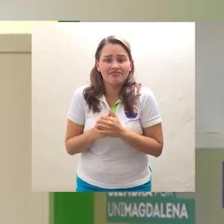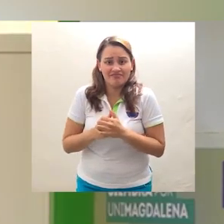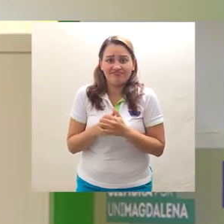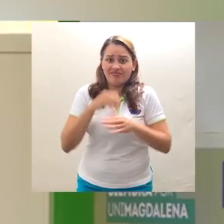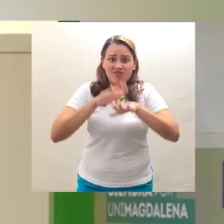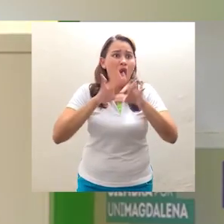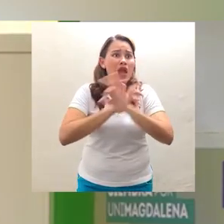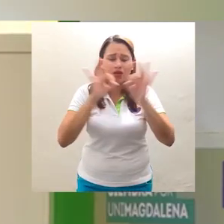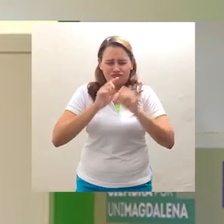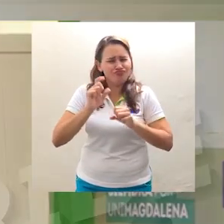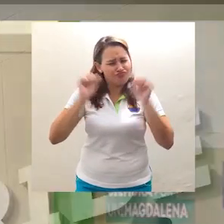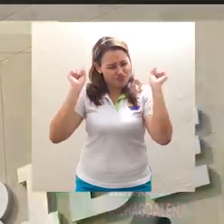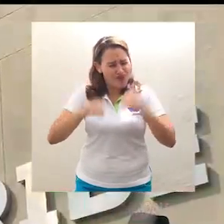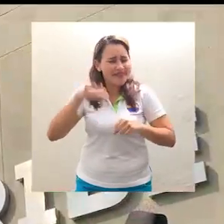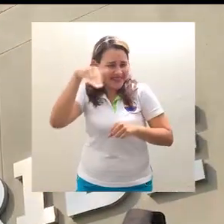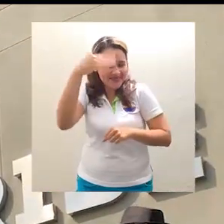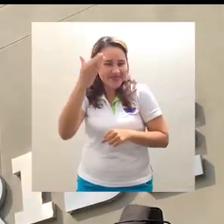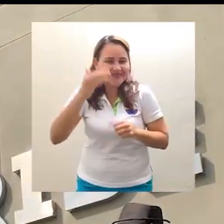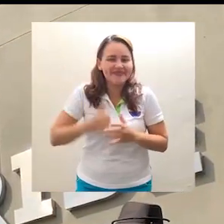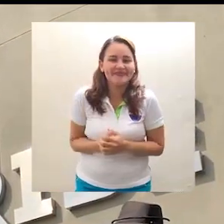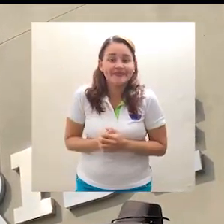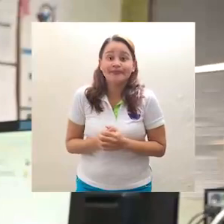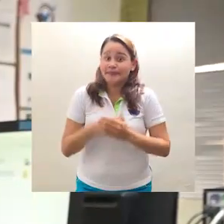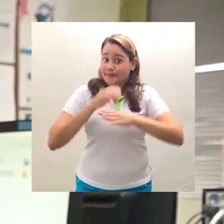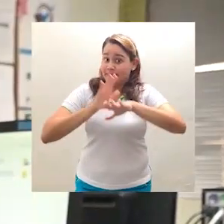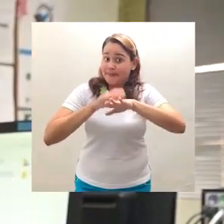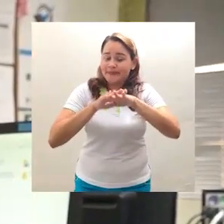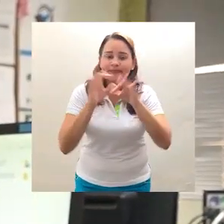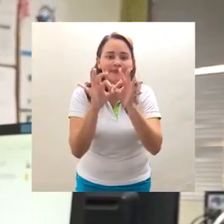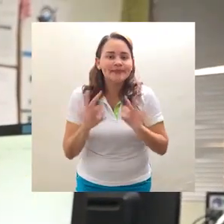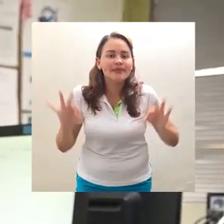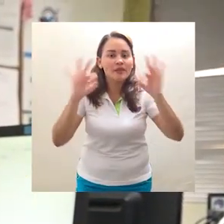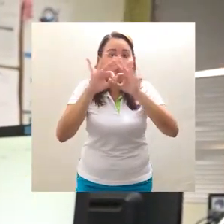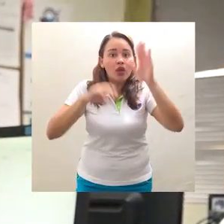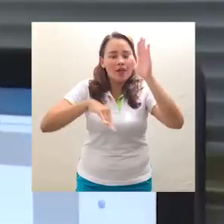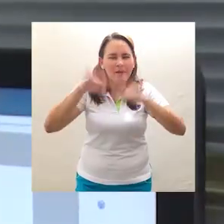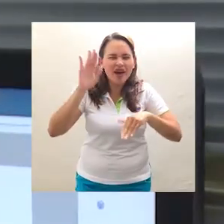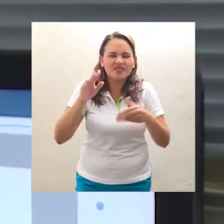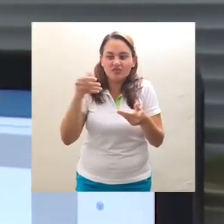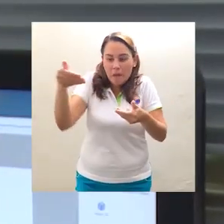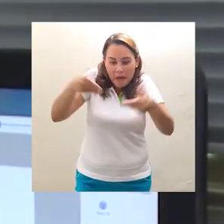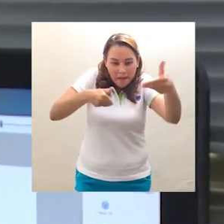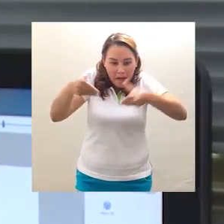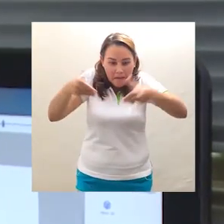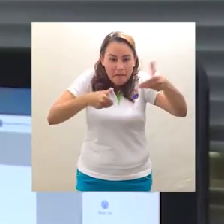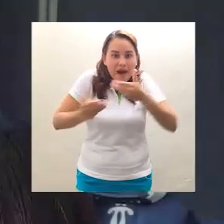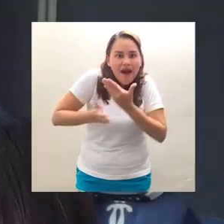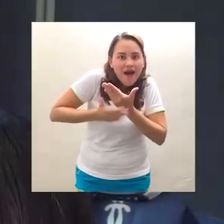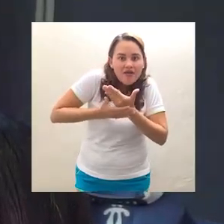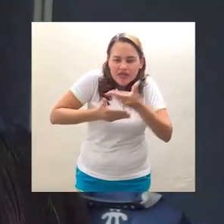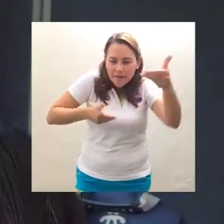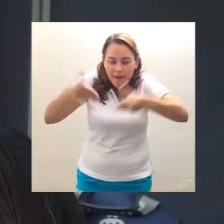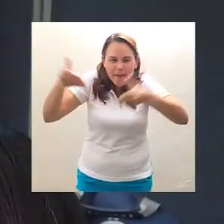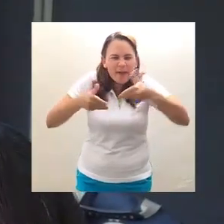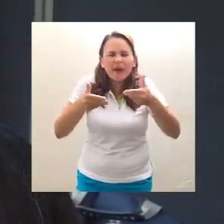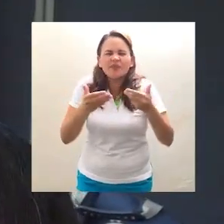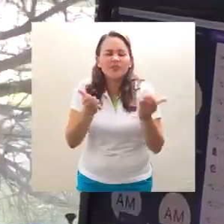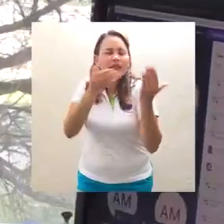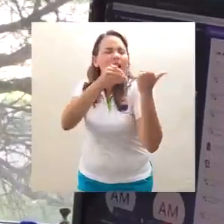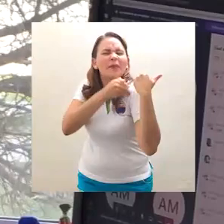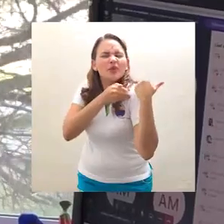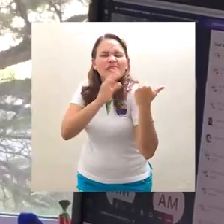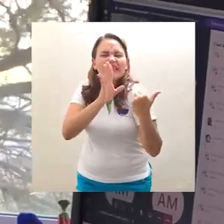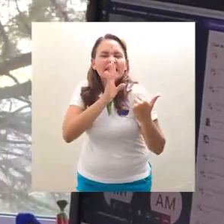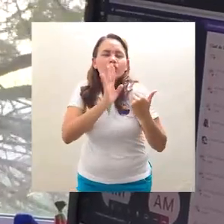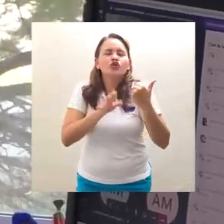aplazan. Es decir, no vamos a dejar de hacerlas. Cabe destacar que para responder todas las solicitudes e inquietudes, las diferentes dependencias de